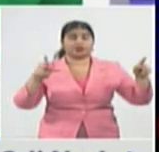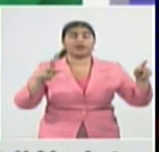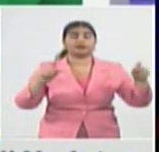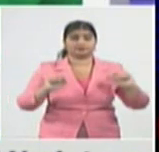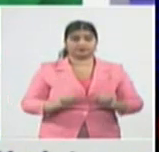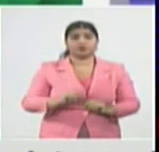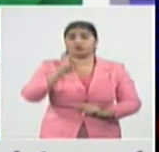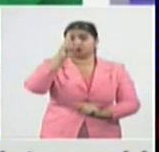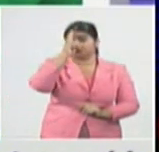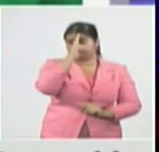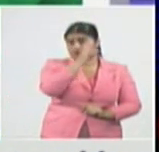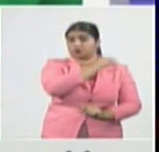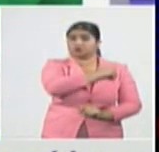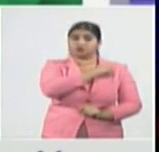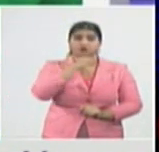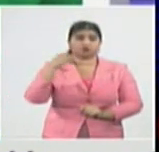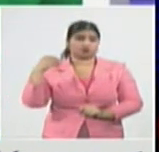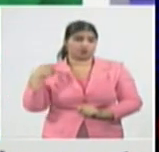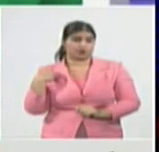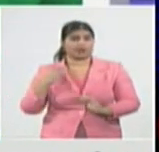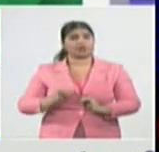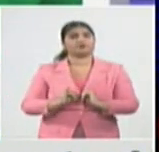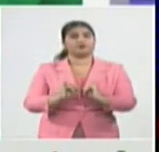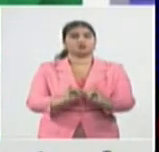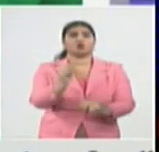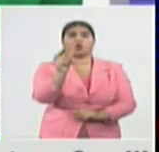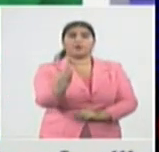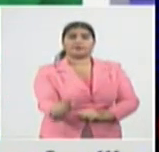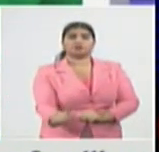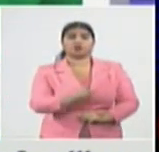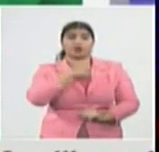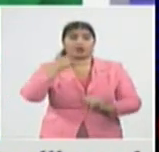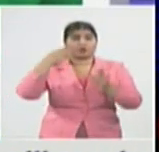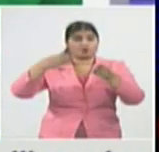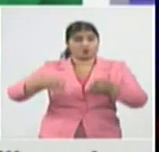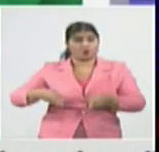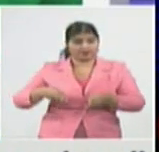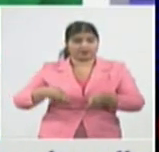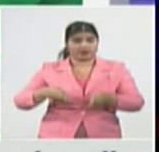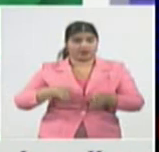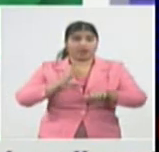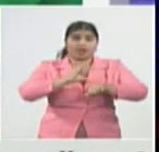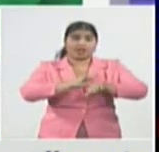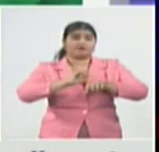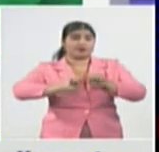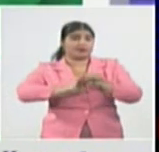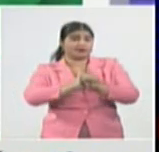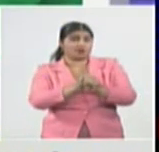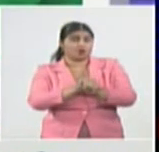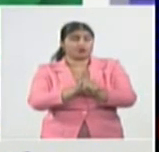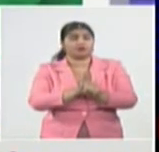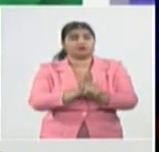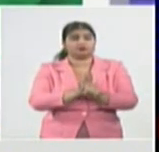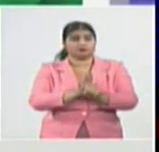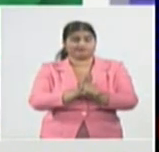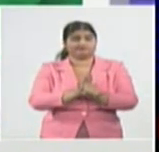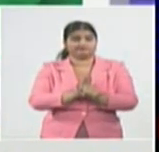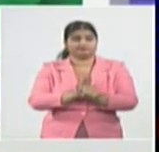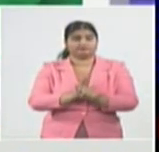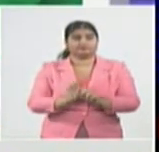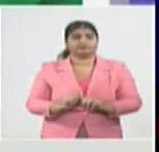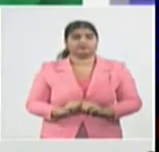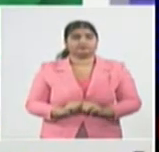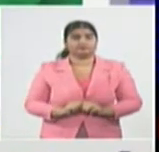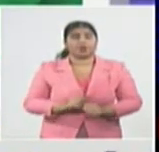del daño que muchas veces esta enfermedad provoca en diferentes órganos de las personas. Por lo